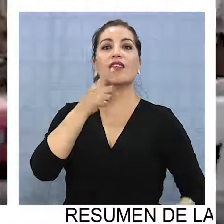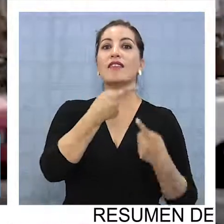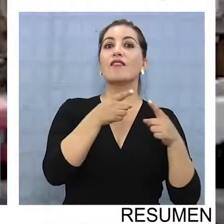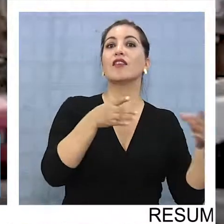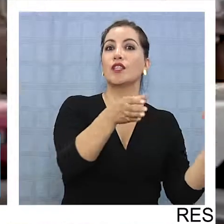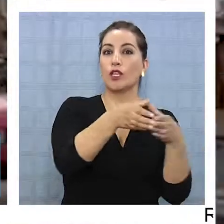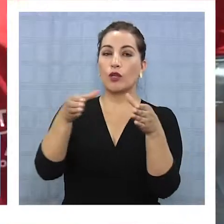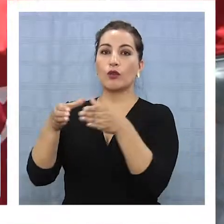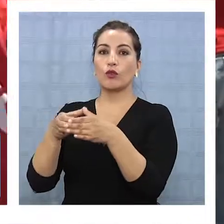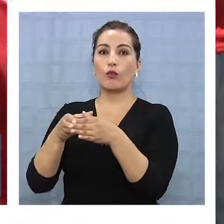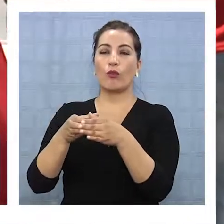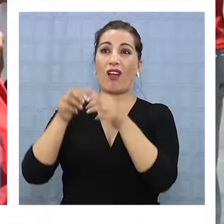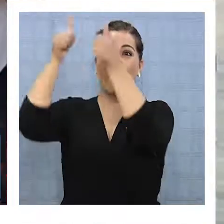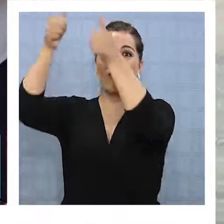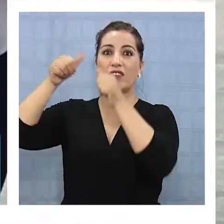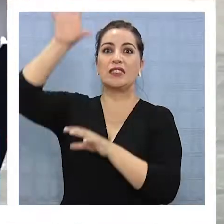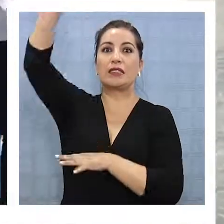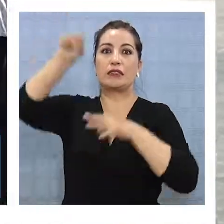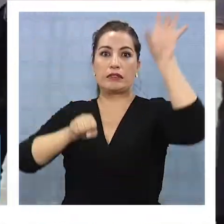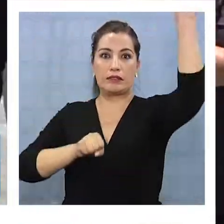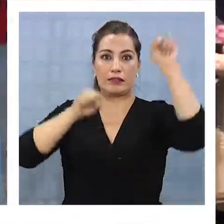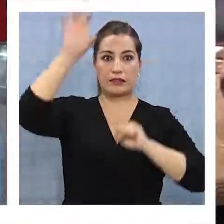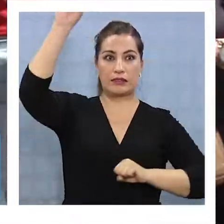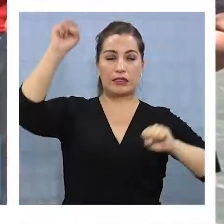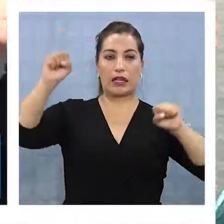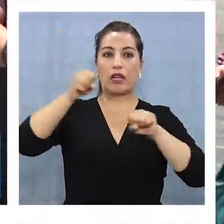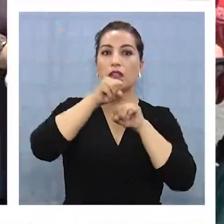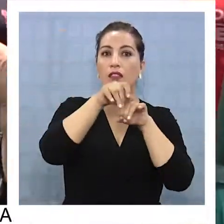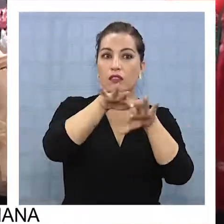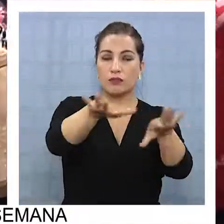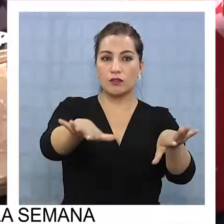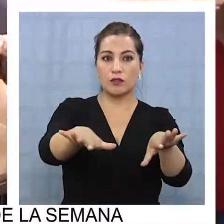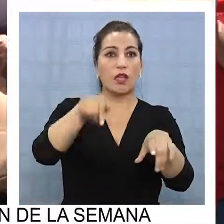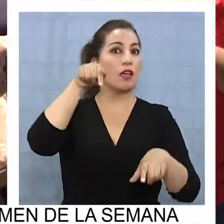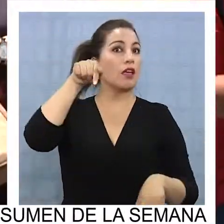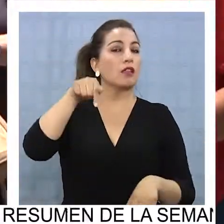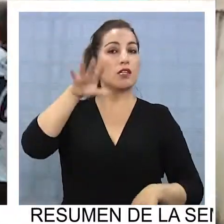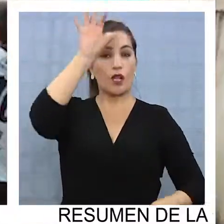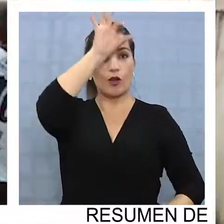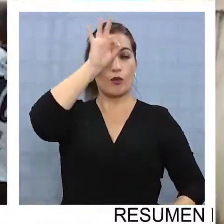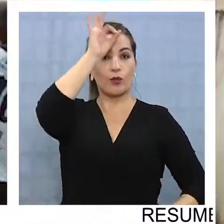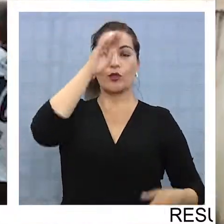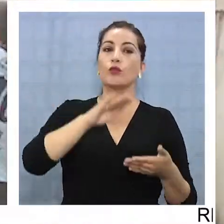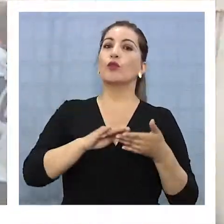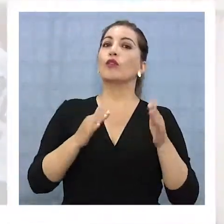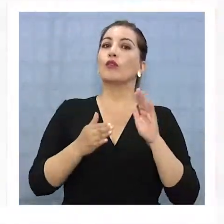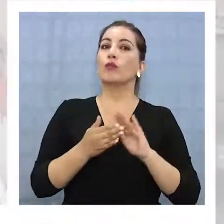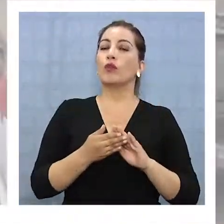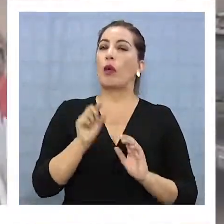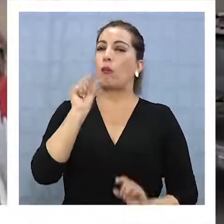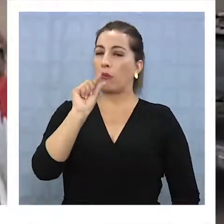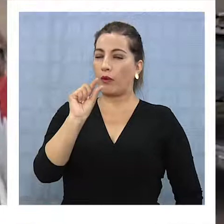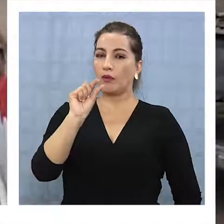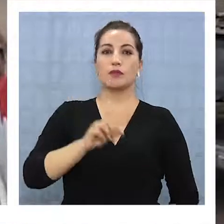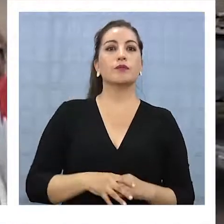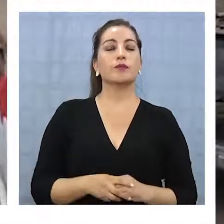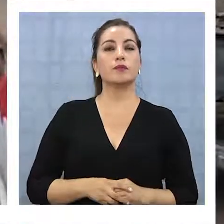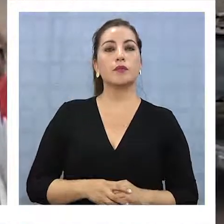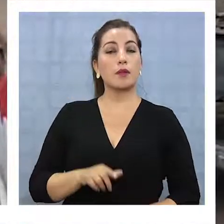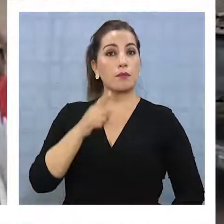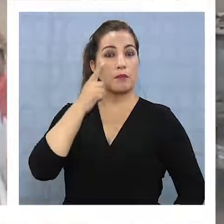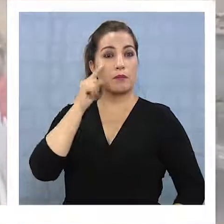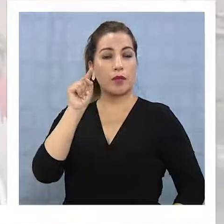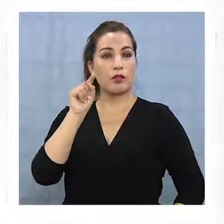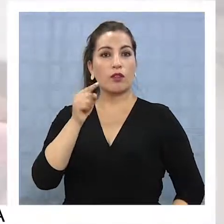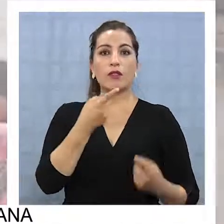comandos deben retirar sus afiches y otras formas de difusión, la que a juicio de la comunidad ha sido escasa. Pese a